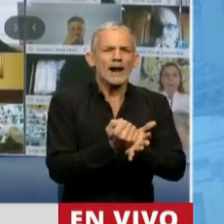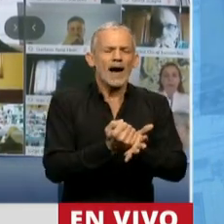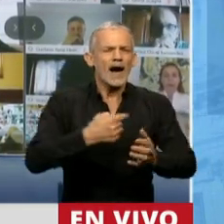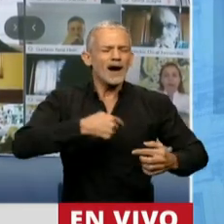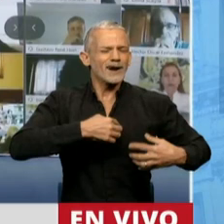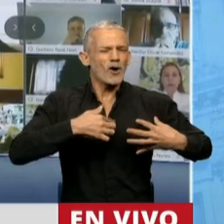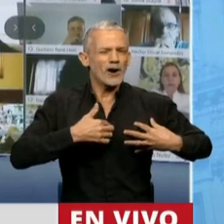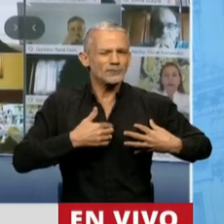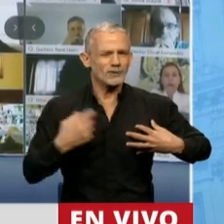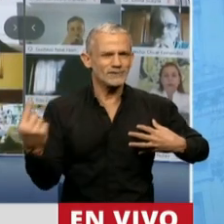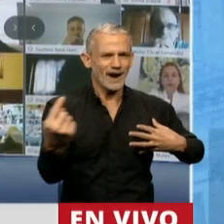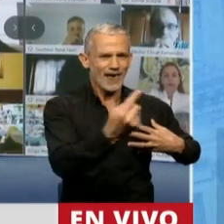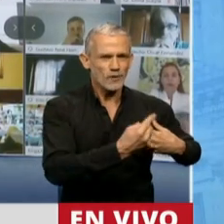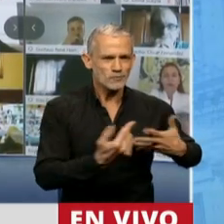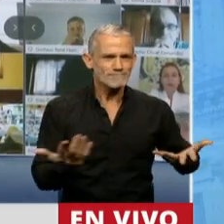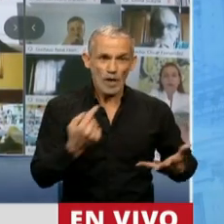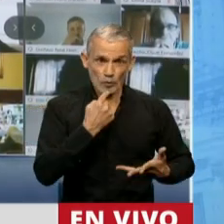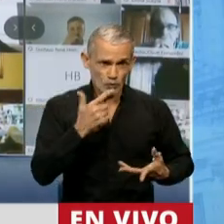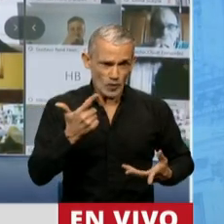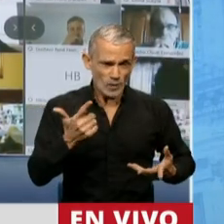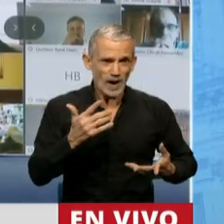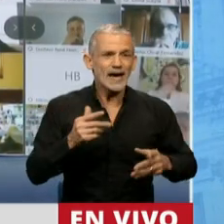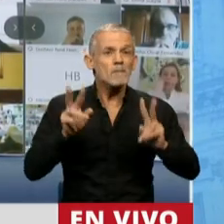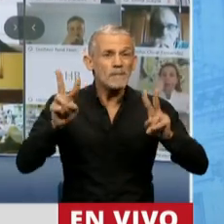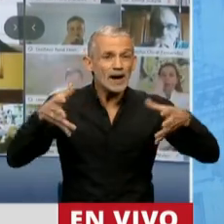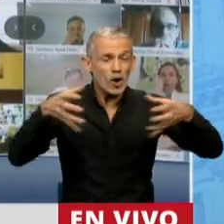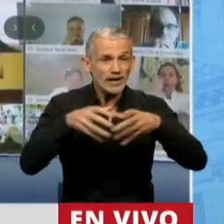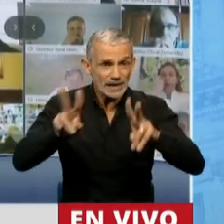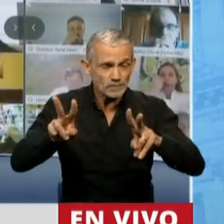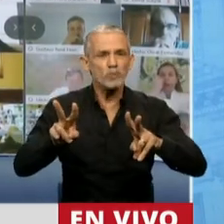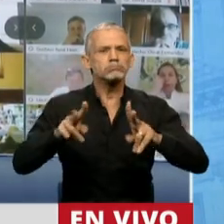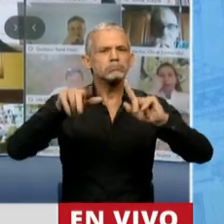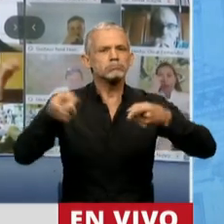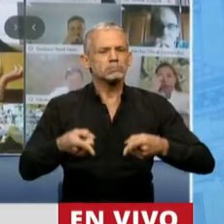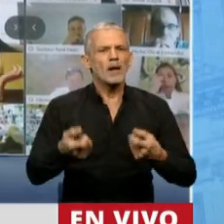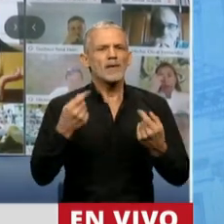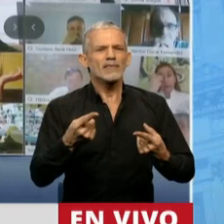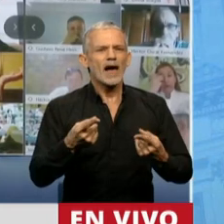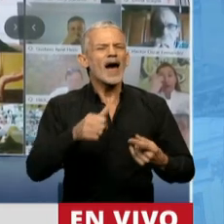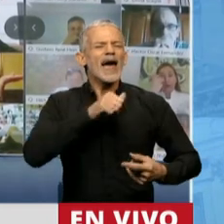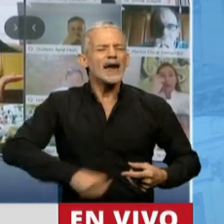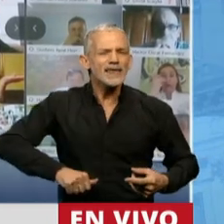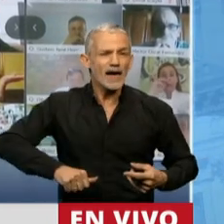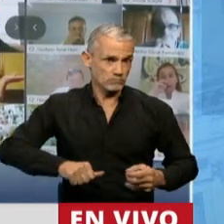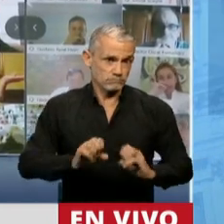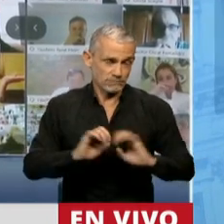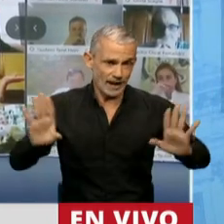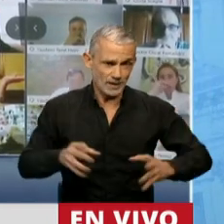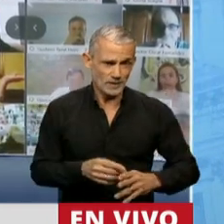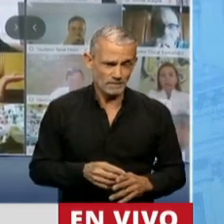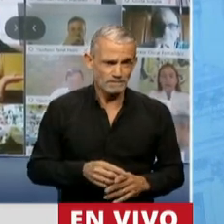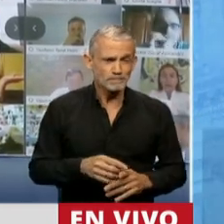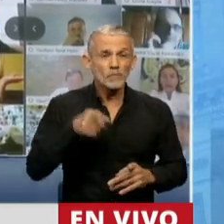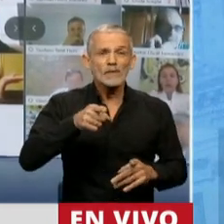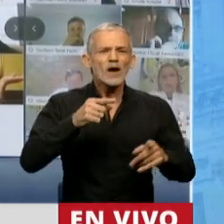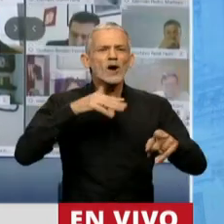corazón. Y no le quepa la menor duda que al peronismo le ha dejado una herida tremenda. Lo de